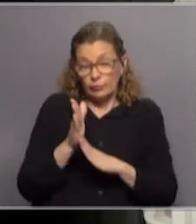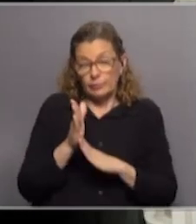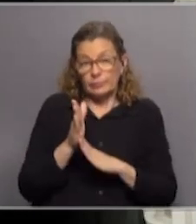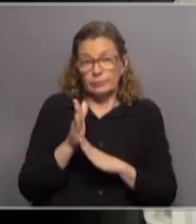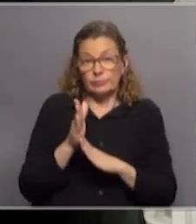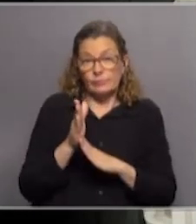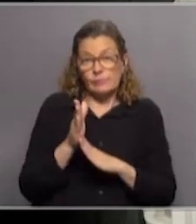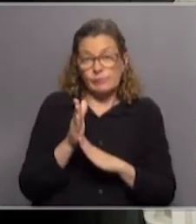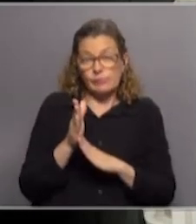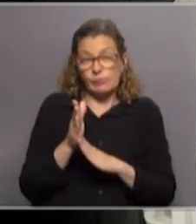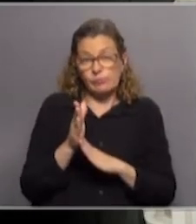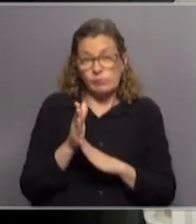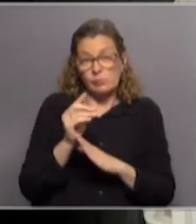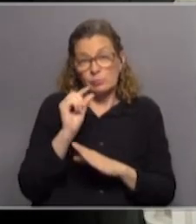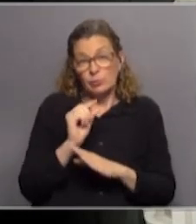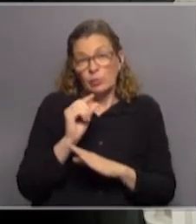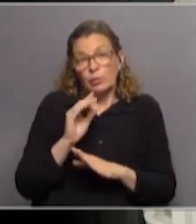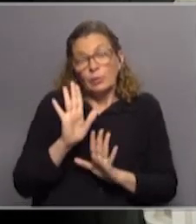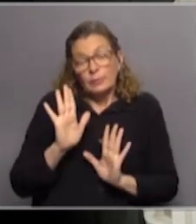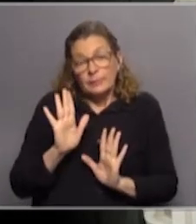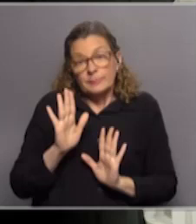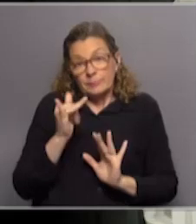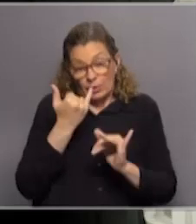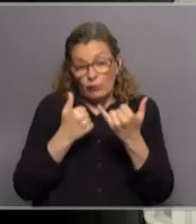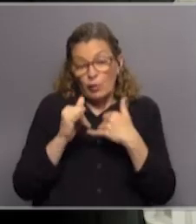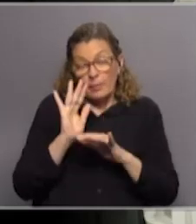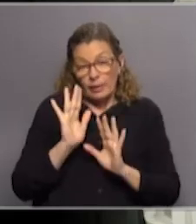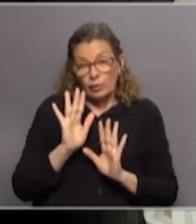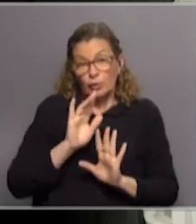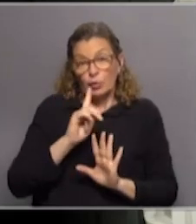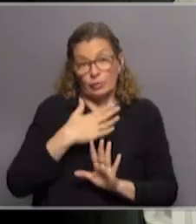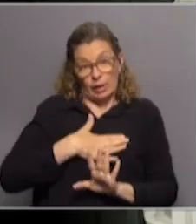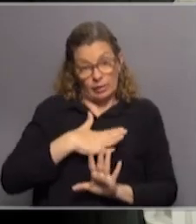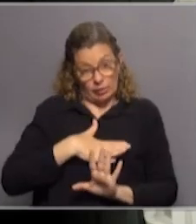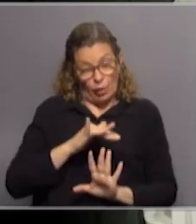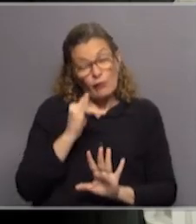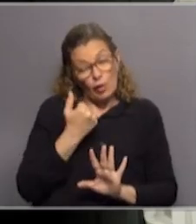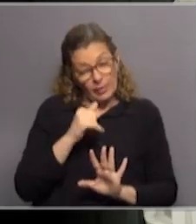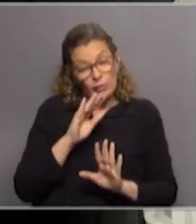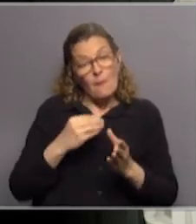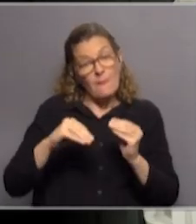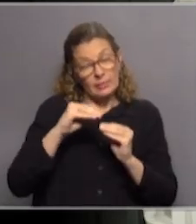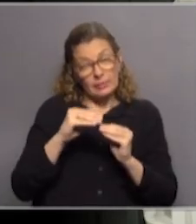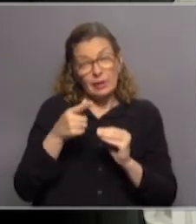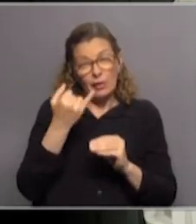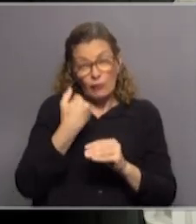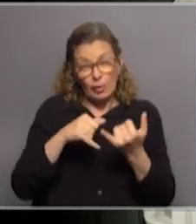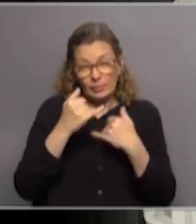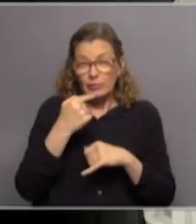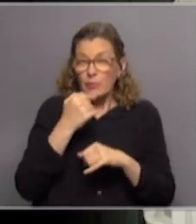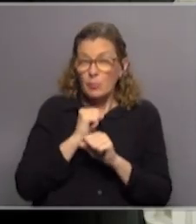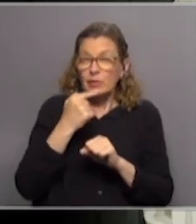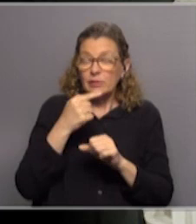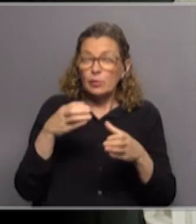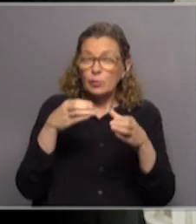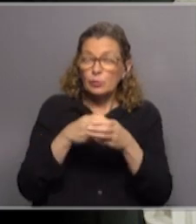quizás un poco más informados, no tranquilos. Bien. ¿Qué información relevante se puede destacar de